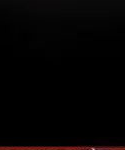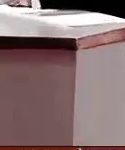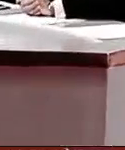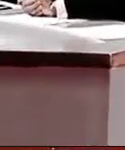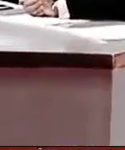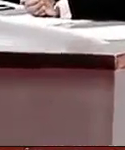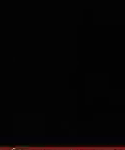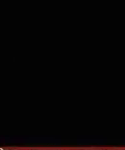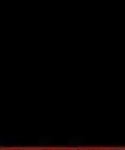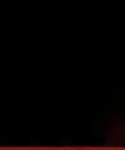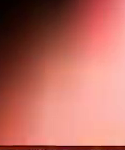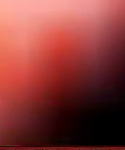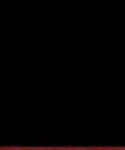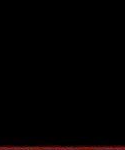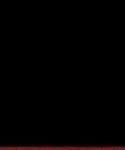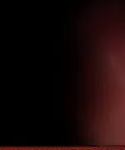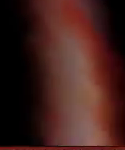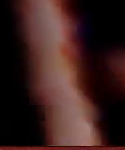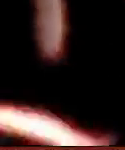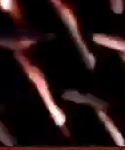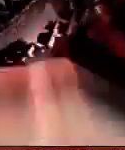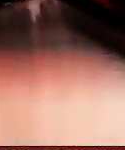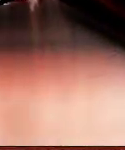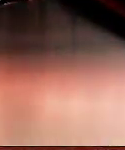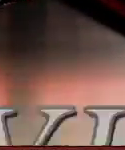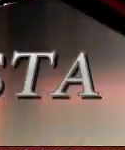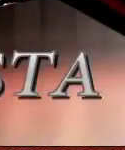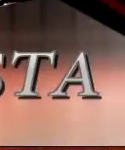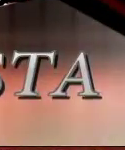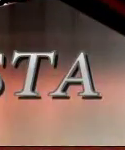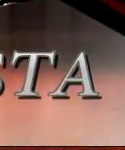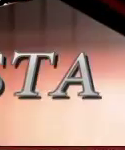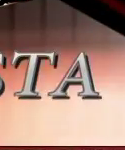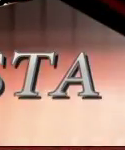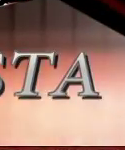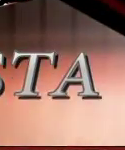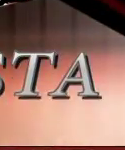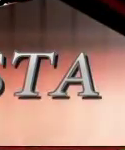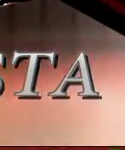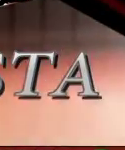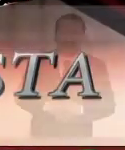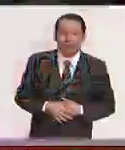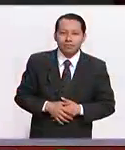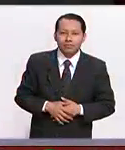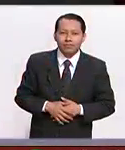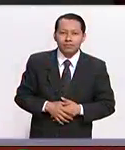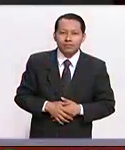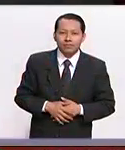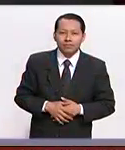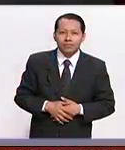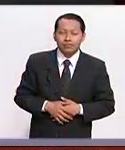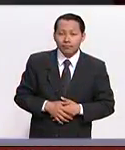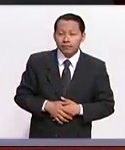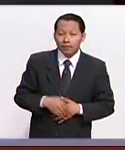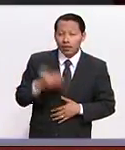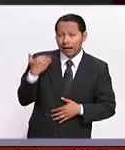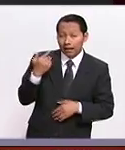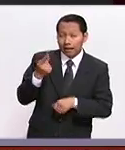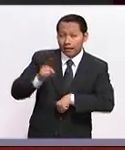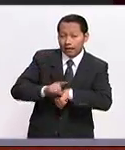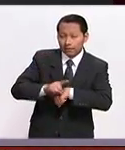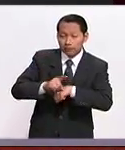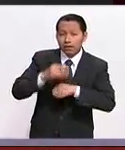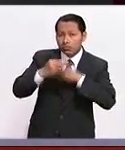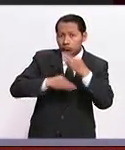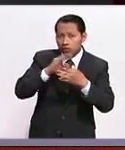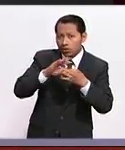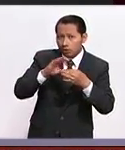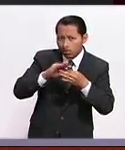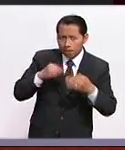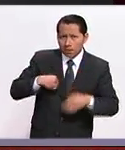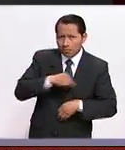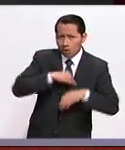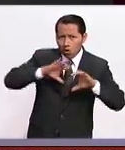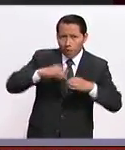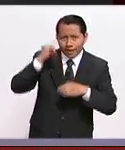comunidad